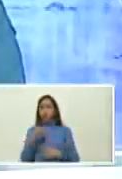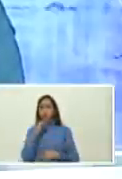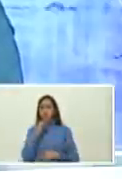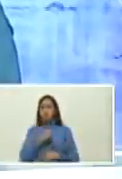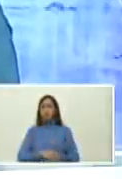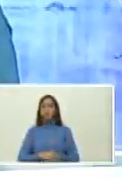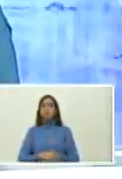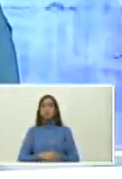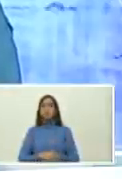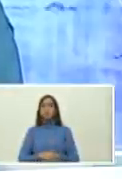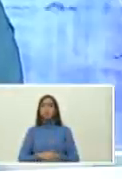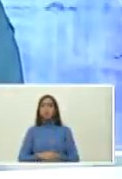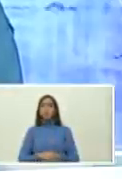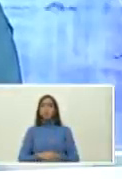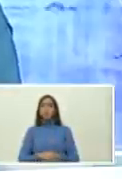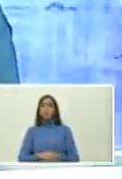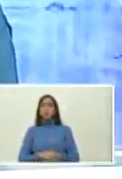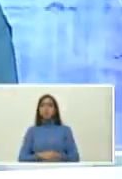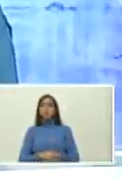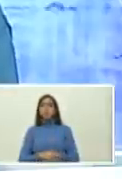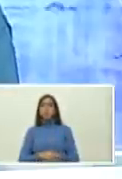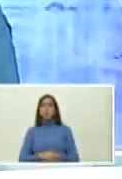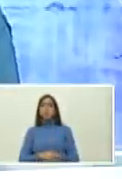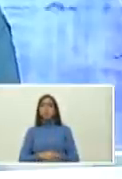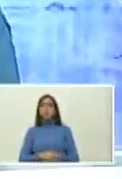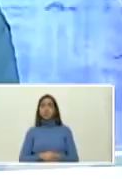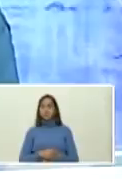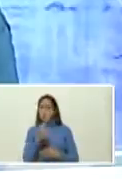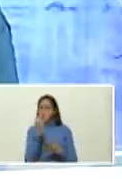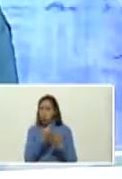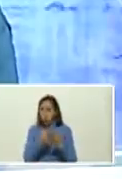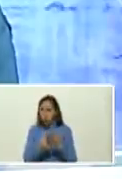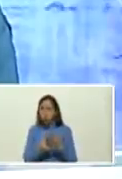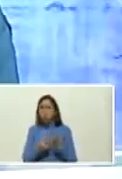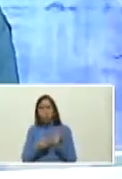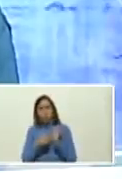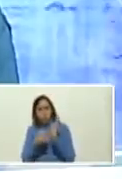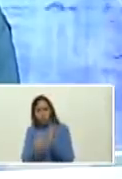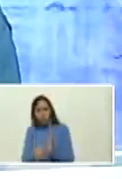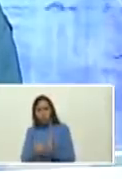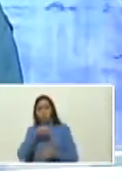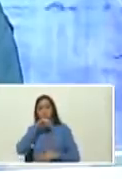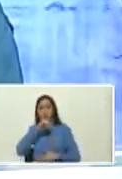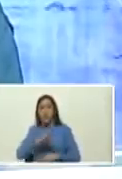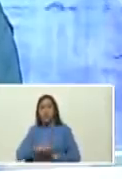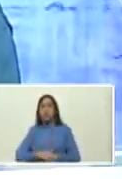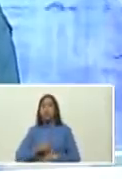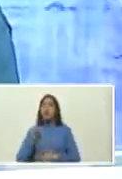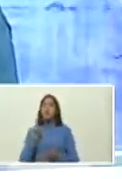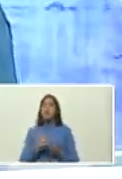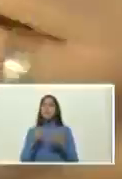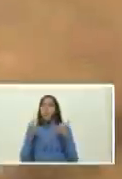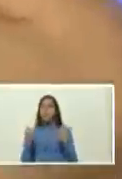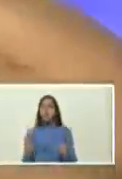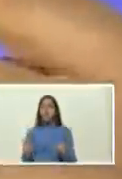elementos que quedan dibujados en la historia presente